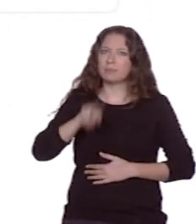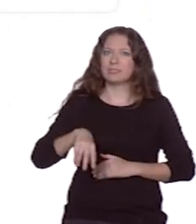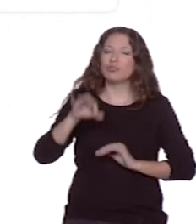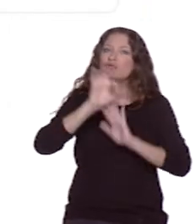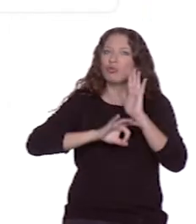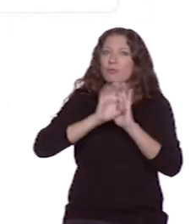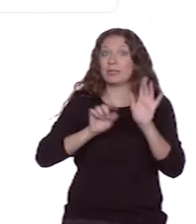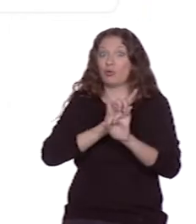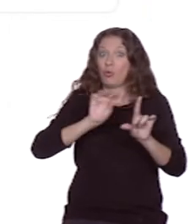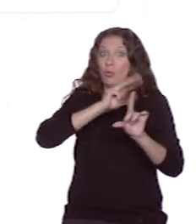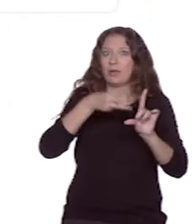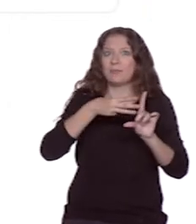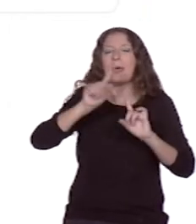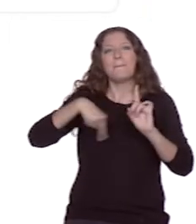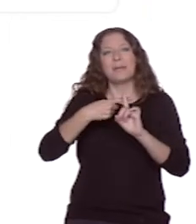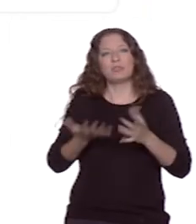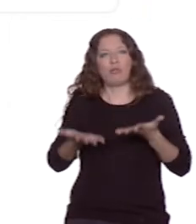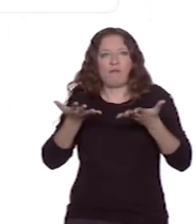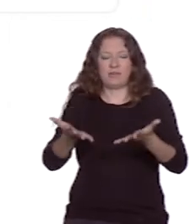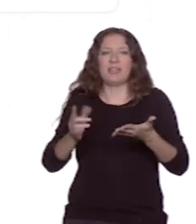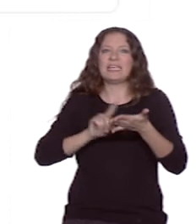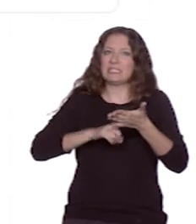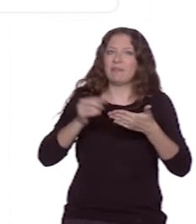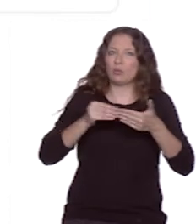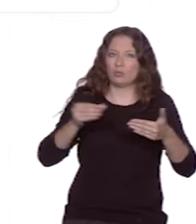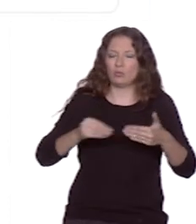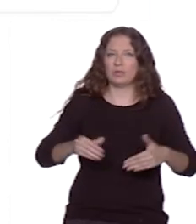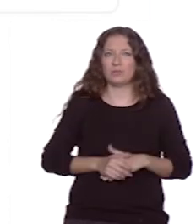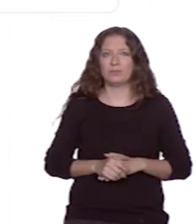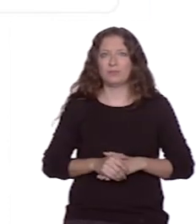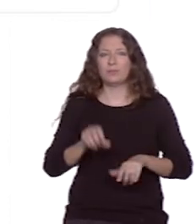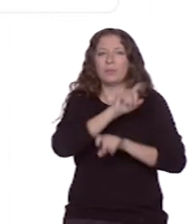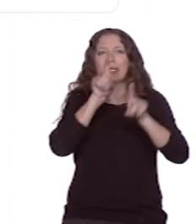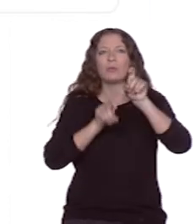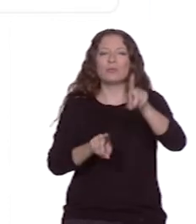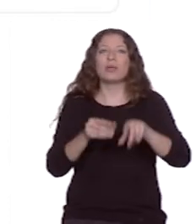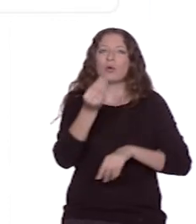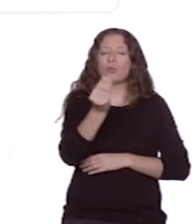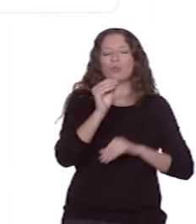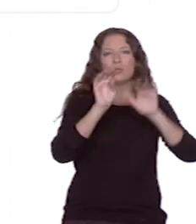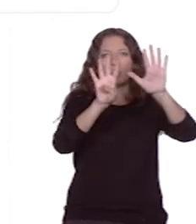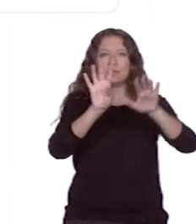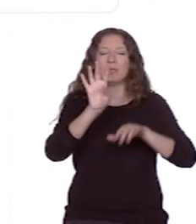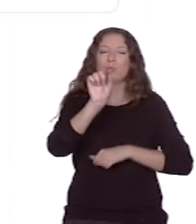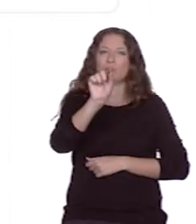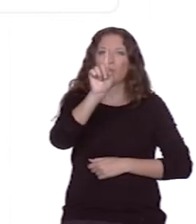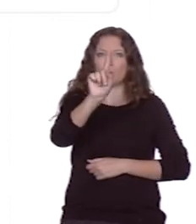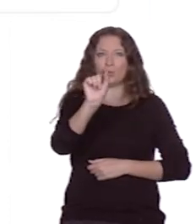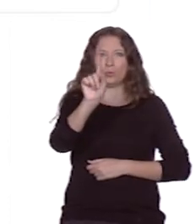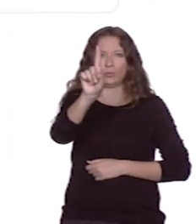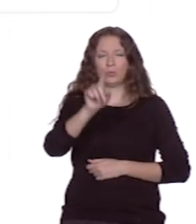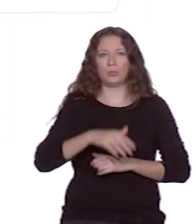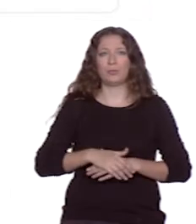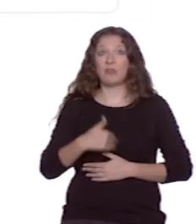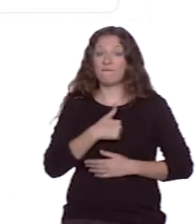ofrece una interfaz de usuario. Pregunta Q9.1.1.1. La funcionalidad del software no